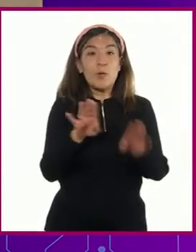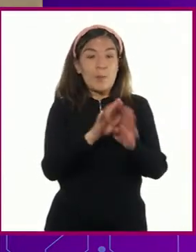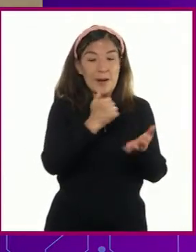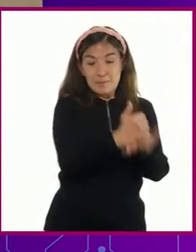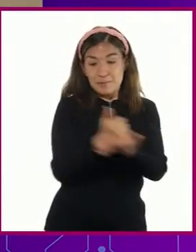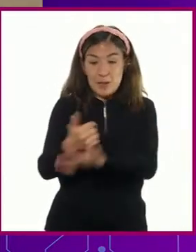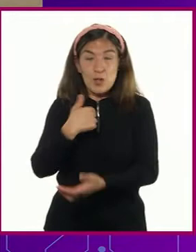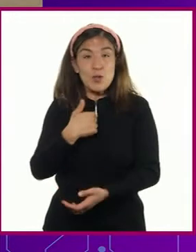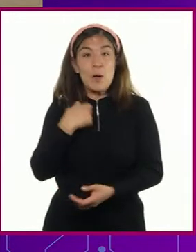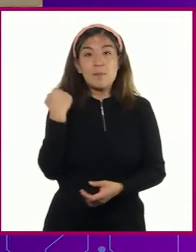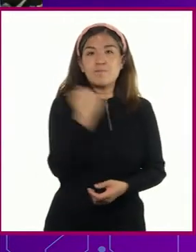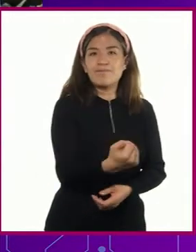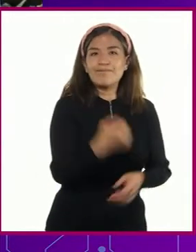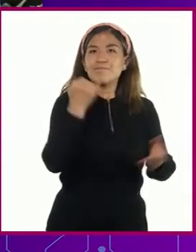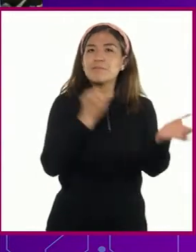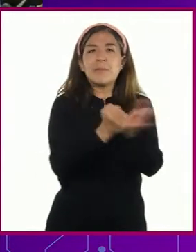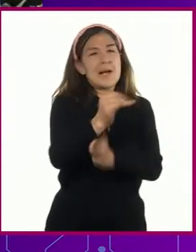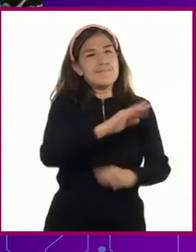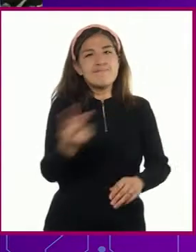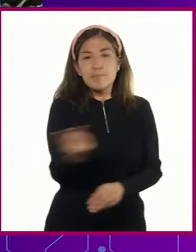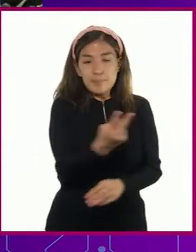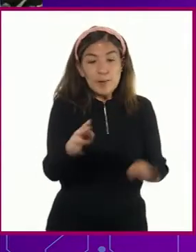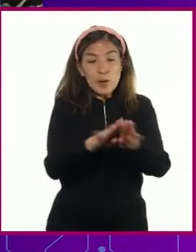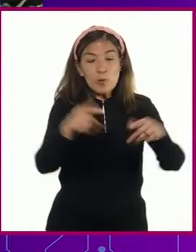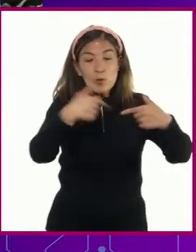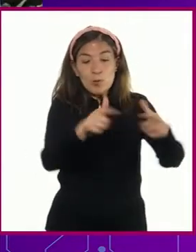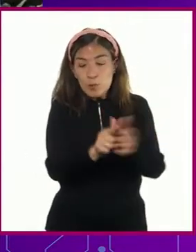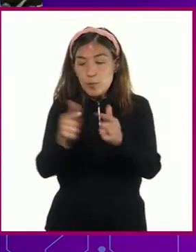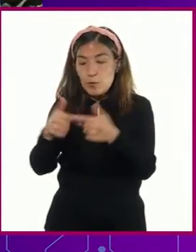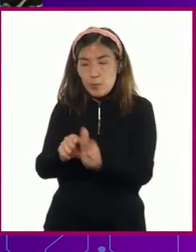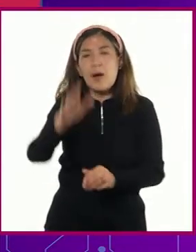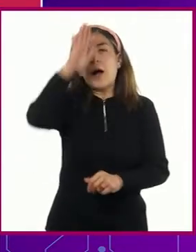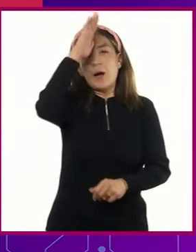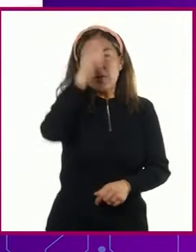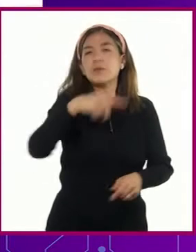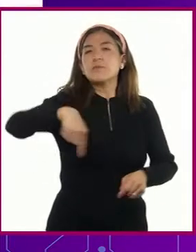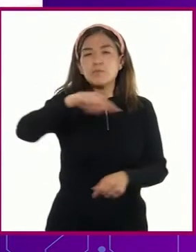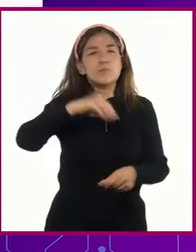importante que todo lo que se diga en este tipo de encuentro sea confidencial.